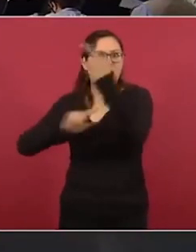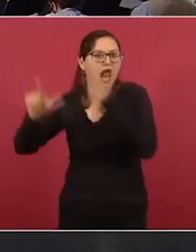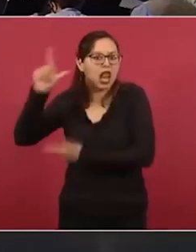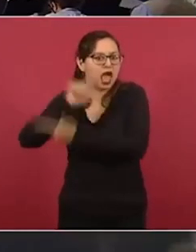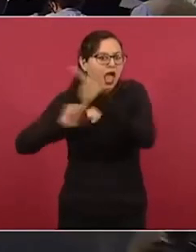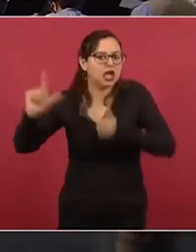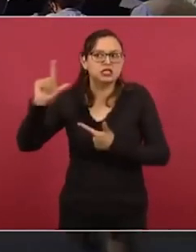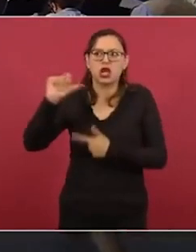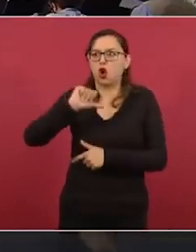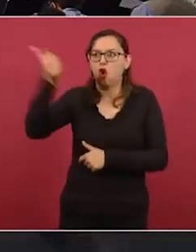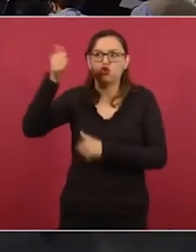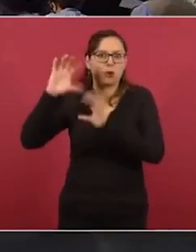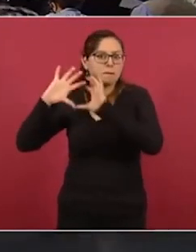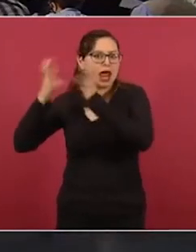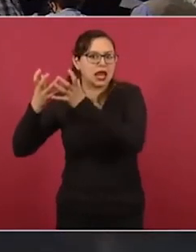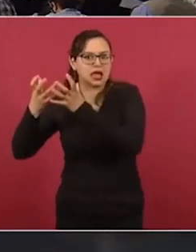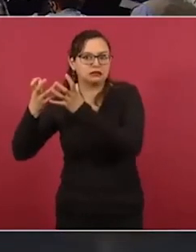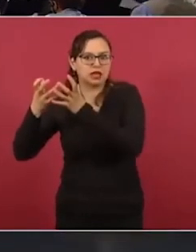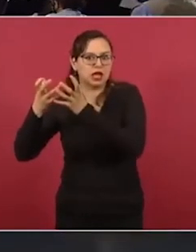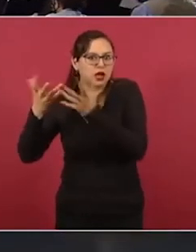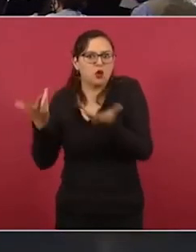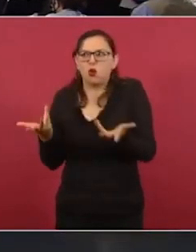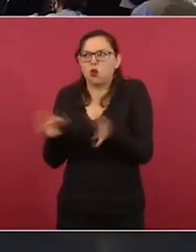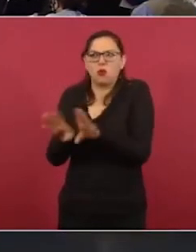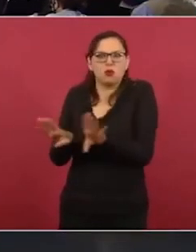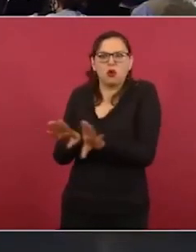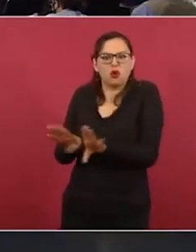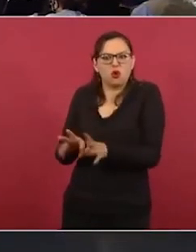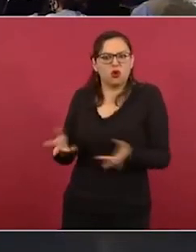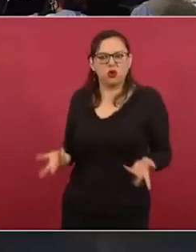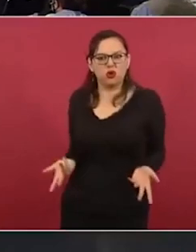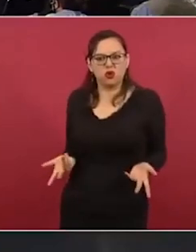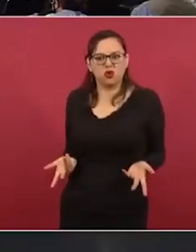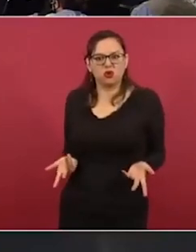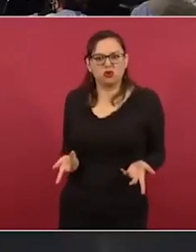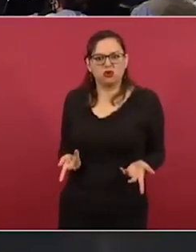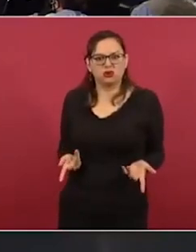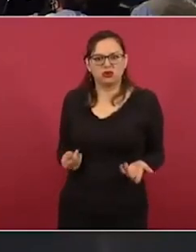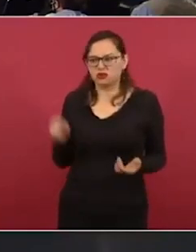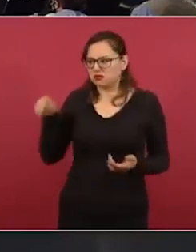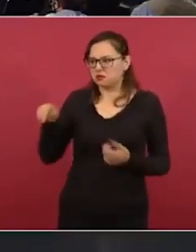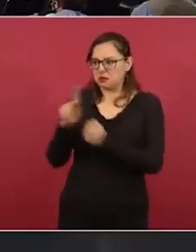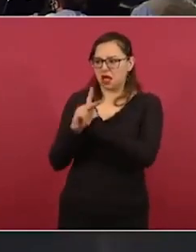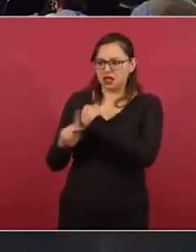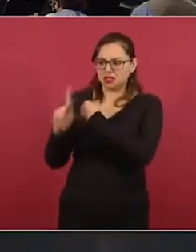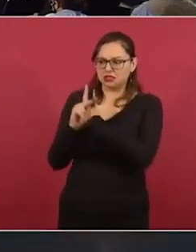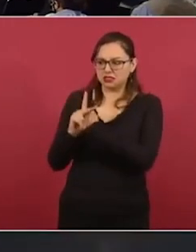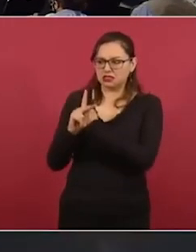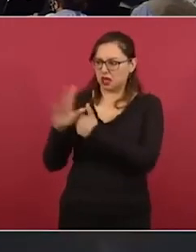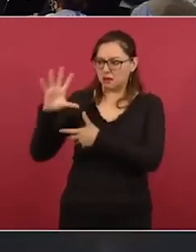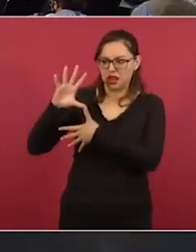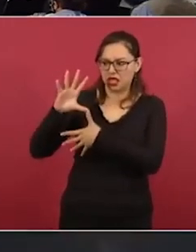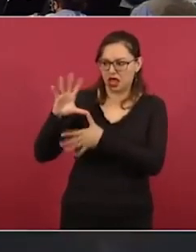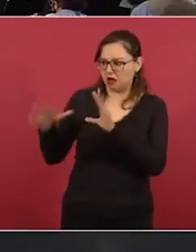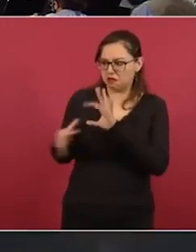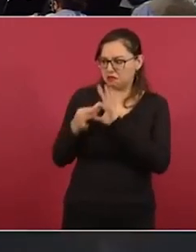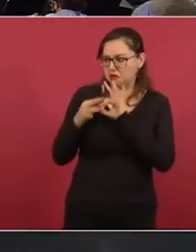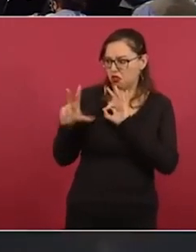planeta no conocido. Pero, miren,